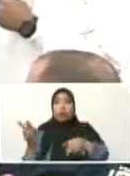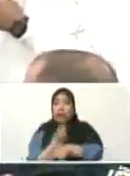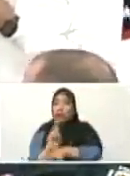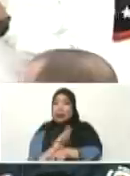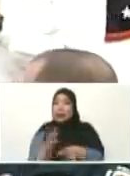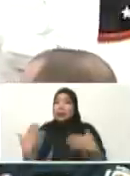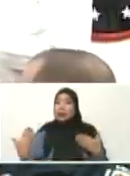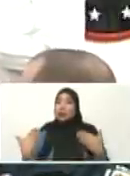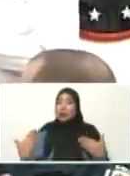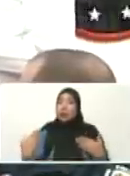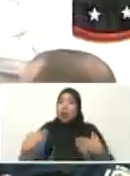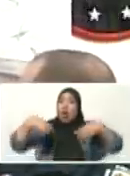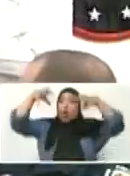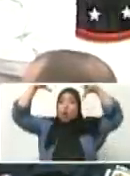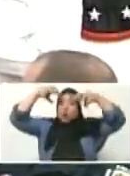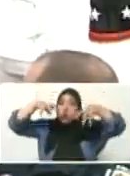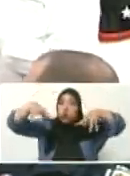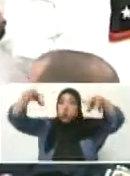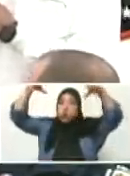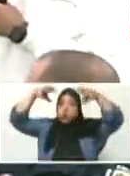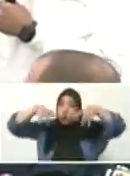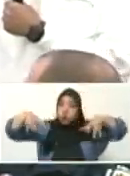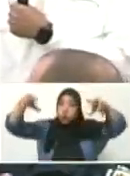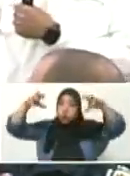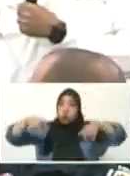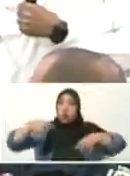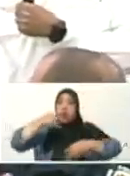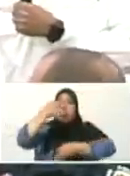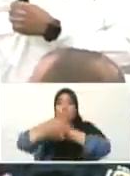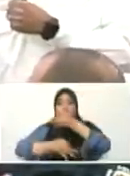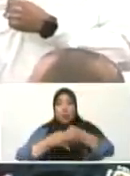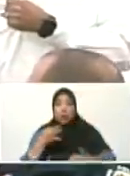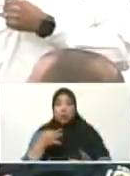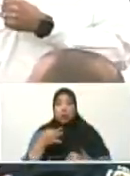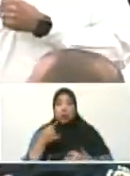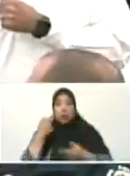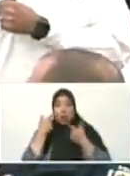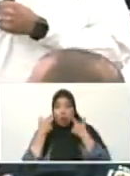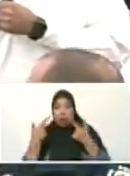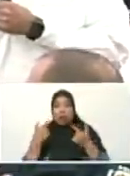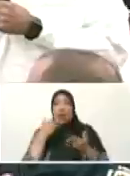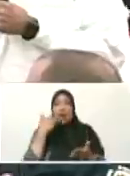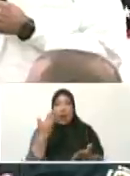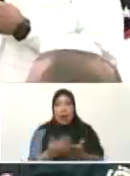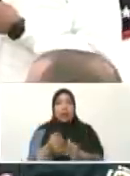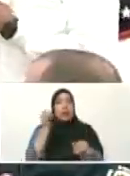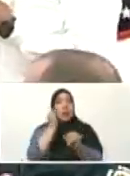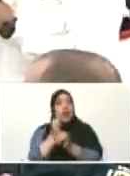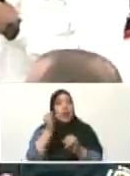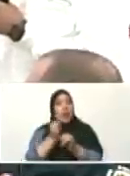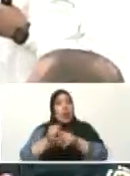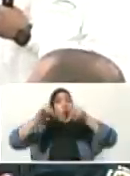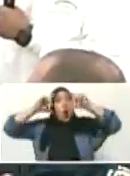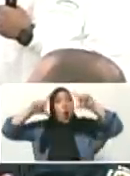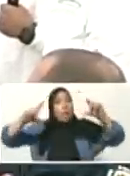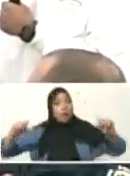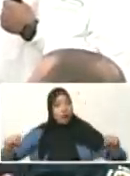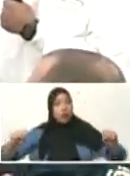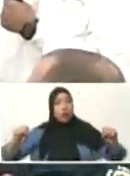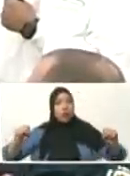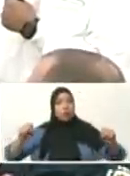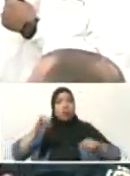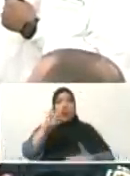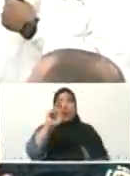cantidad de precipitación que dan los modelos numéricos que podemos monitorear gracias a la red de estaciones hidrometrológicas del INAMED,